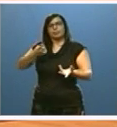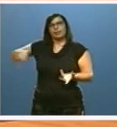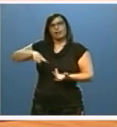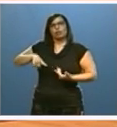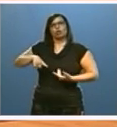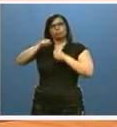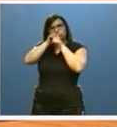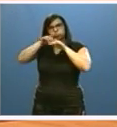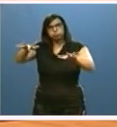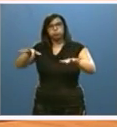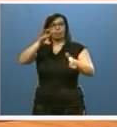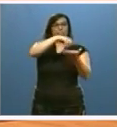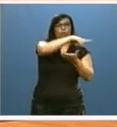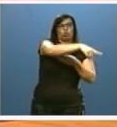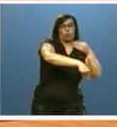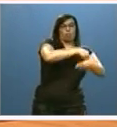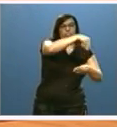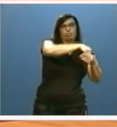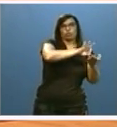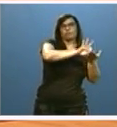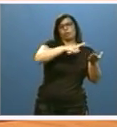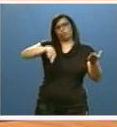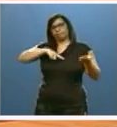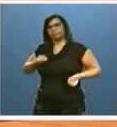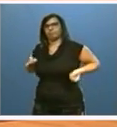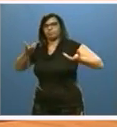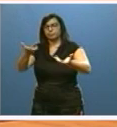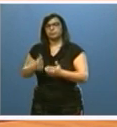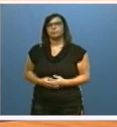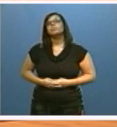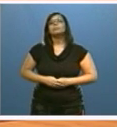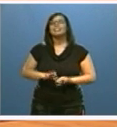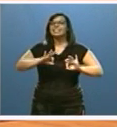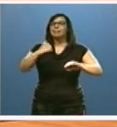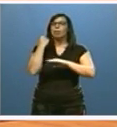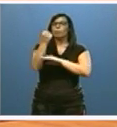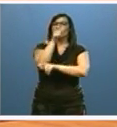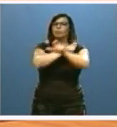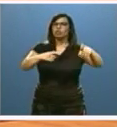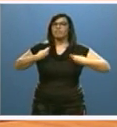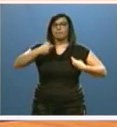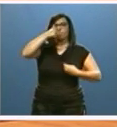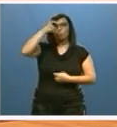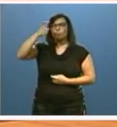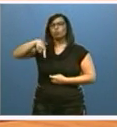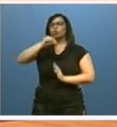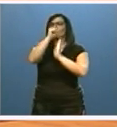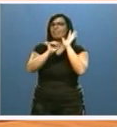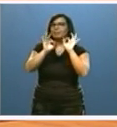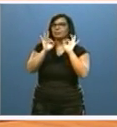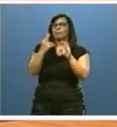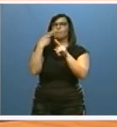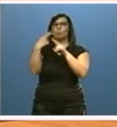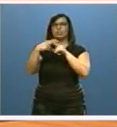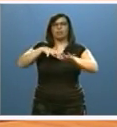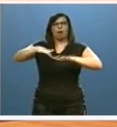servicios que prestan aquellos. En cuanto al especial apoyo a la población en el medio rural, hemos introducido medidas específicas en las